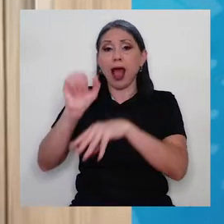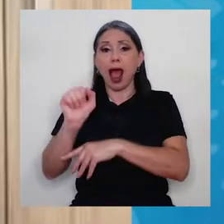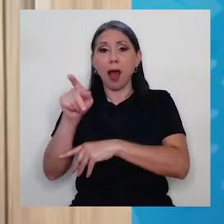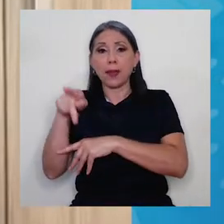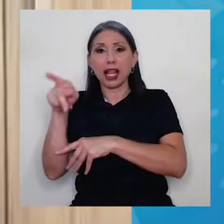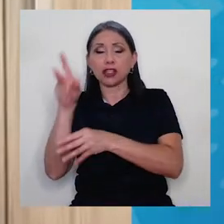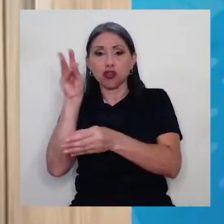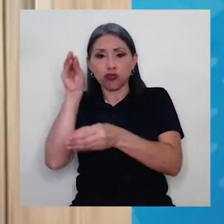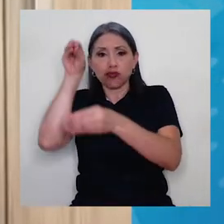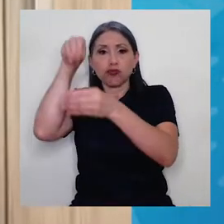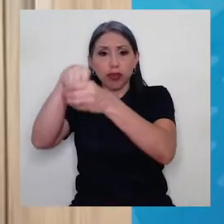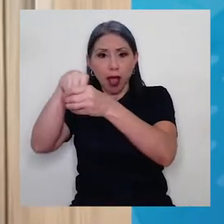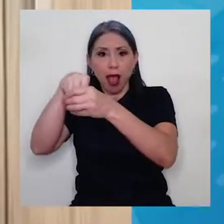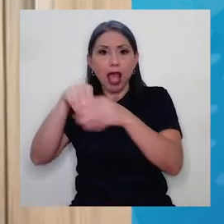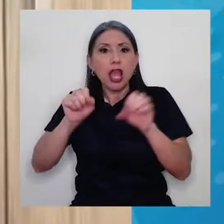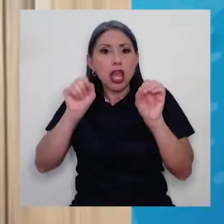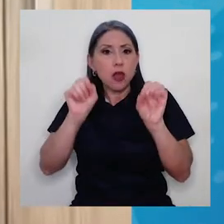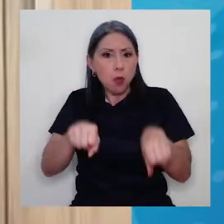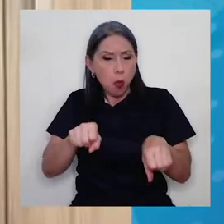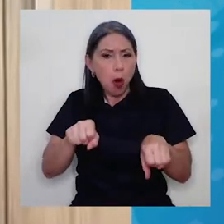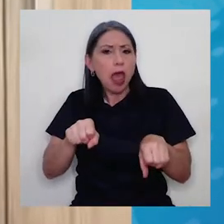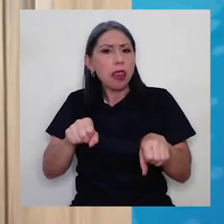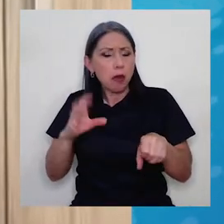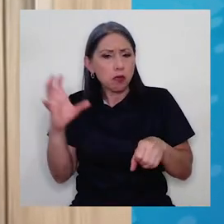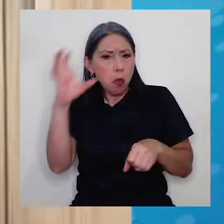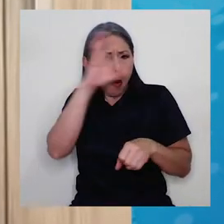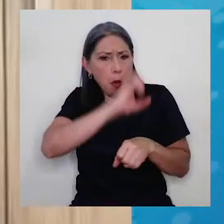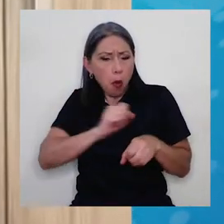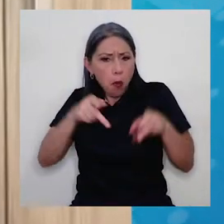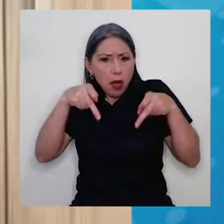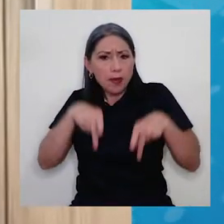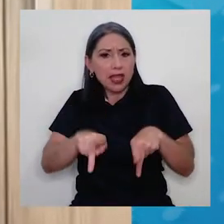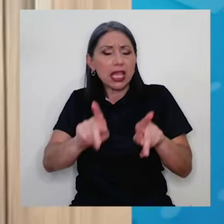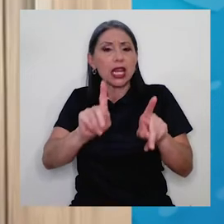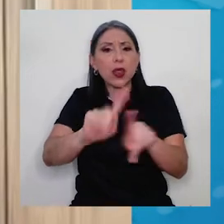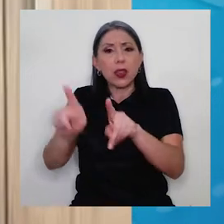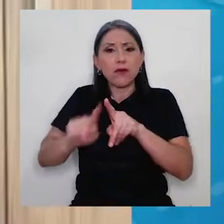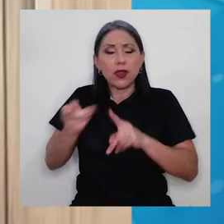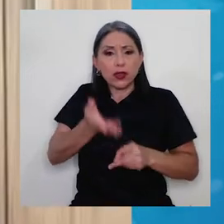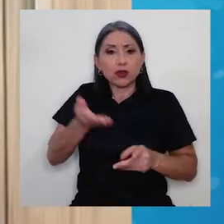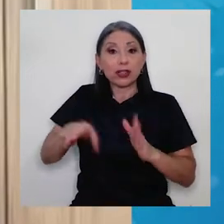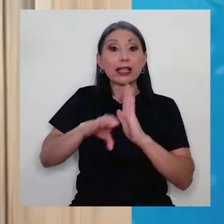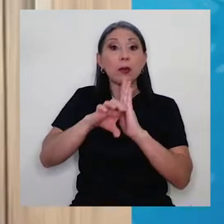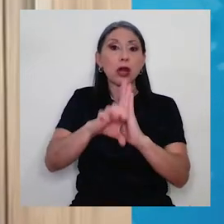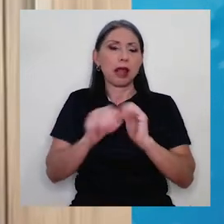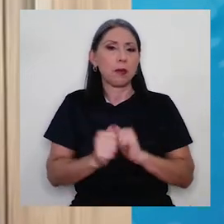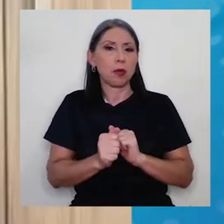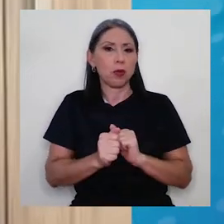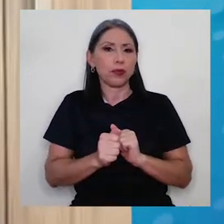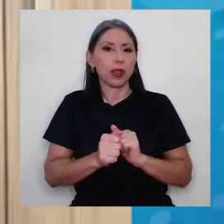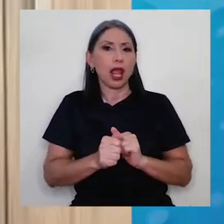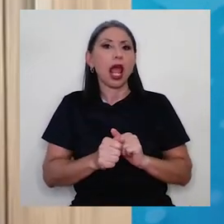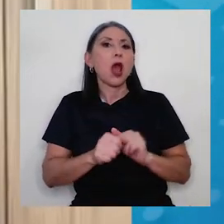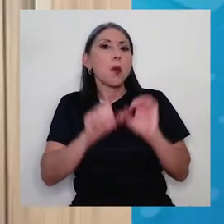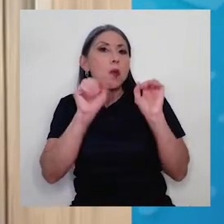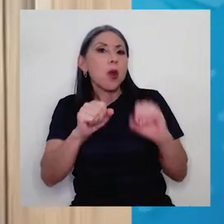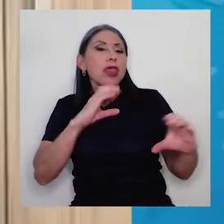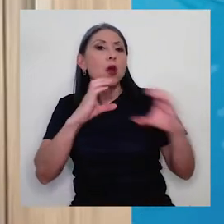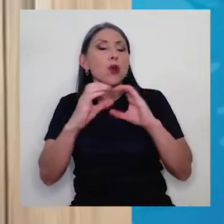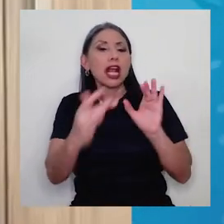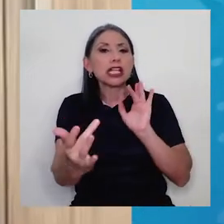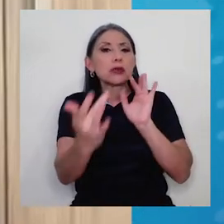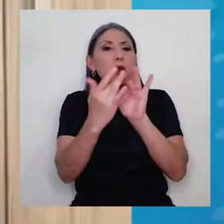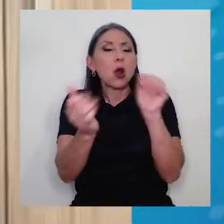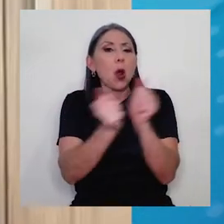permite varios aspectos, ¿verdad? Como mantener una comunicación con la persona de su resultado de la